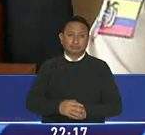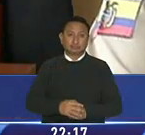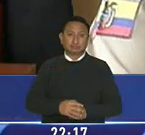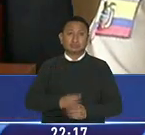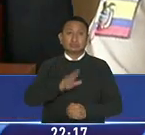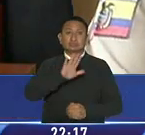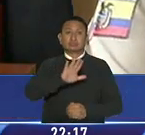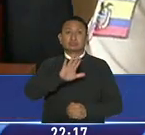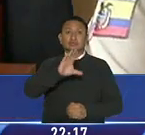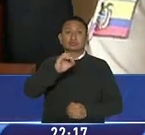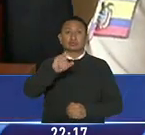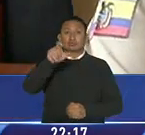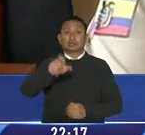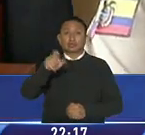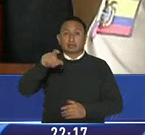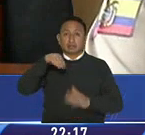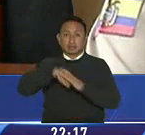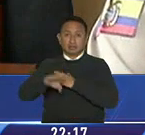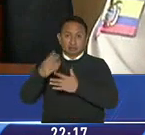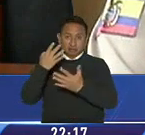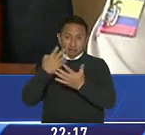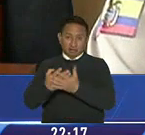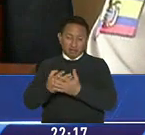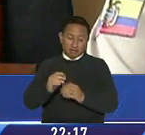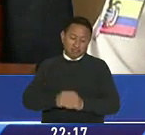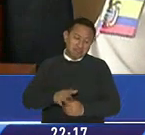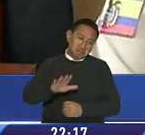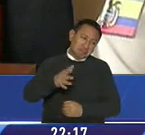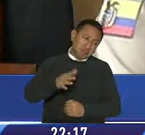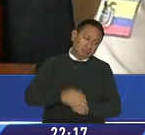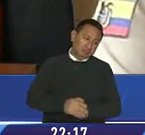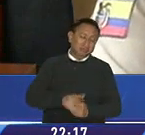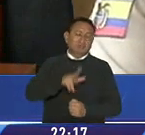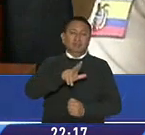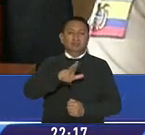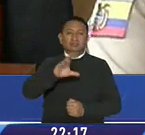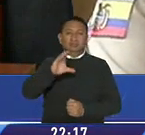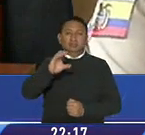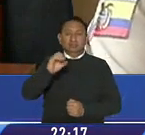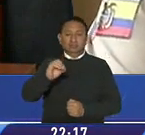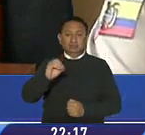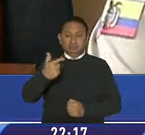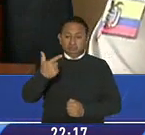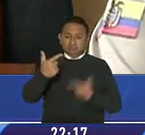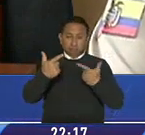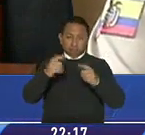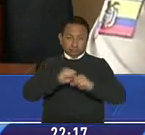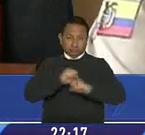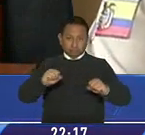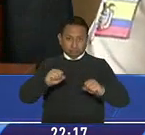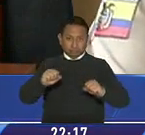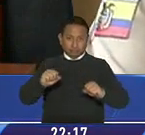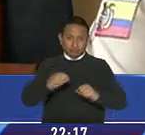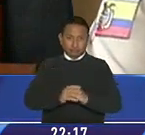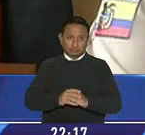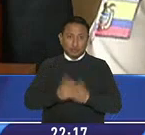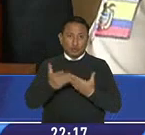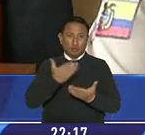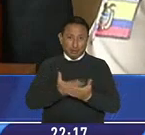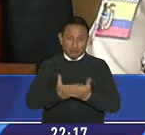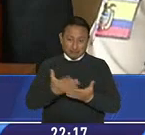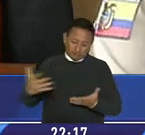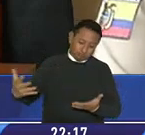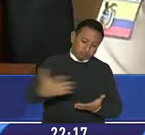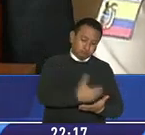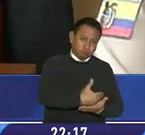50 personas detenidas, aproximadamente más de 30 armas de fuego, explosivos, y un sinnúmero de evidencias que han